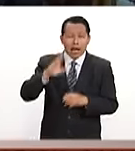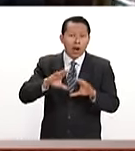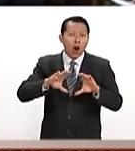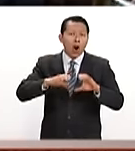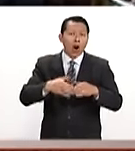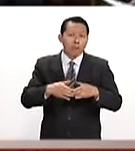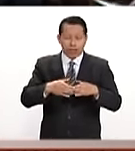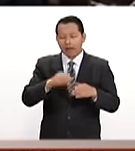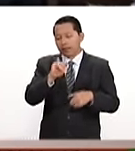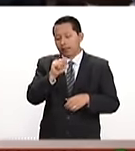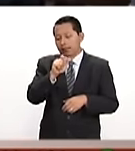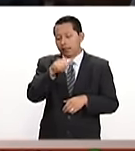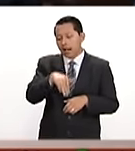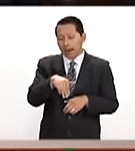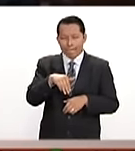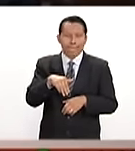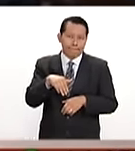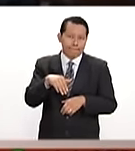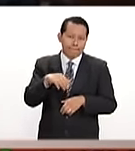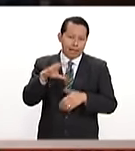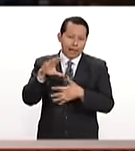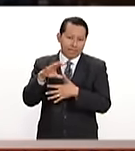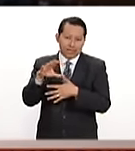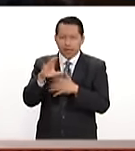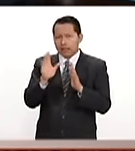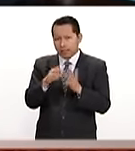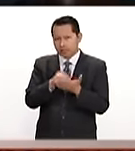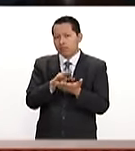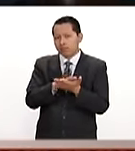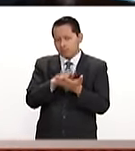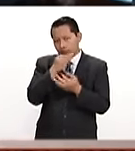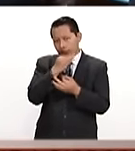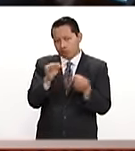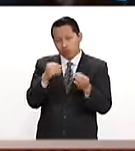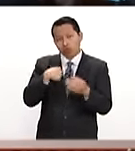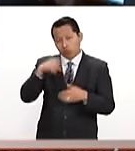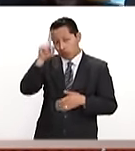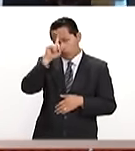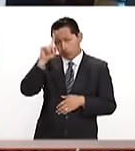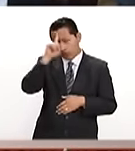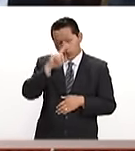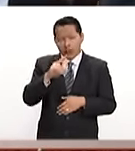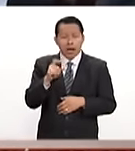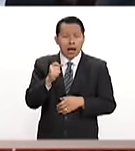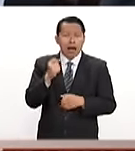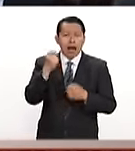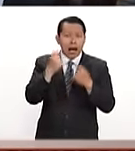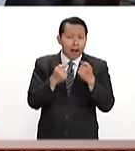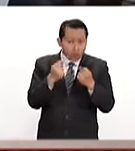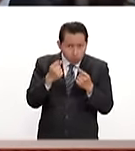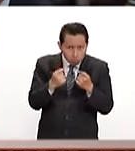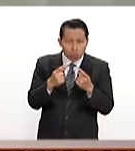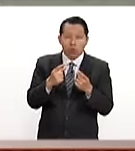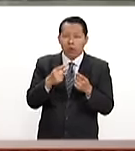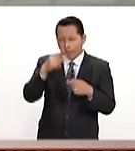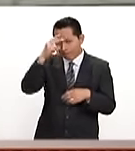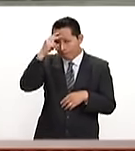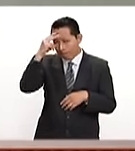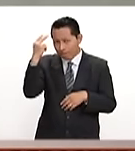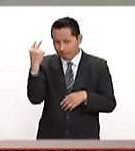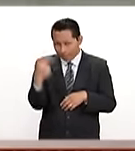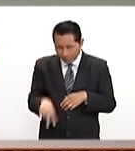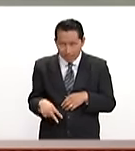islámico-americana ya hizo planteamientos muy sólidos. Yo recomendaría a algunos funcionarios mexicanos que le dieran un